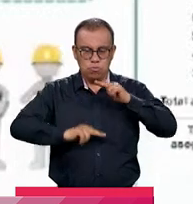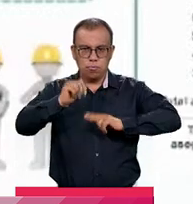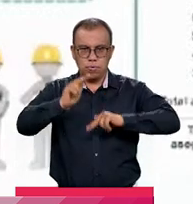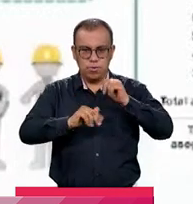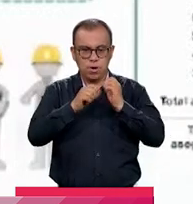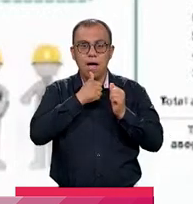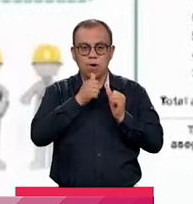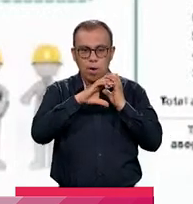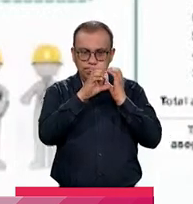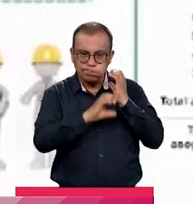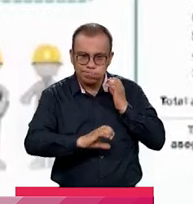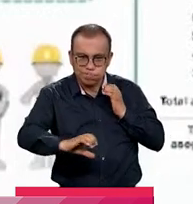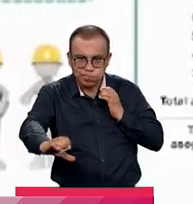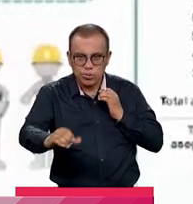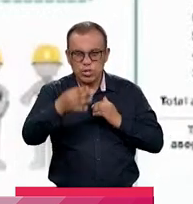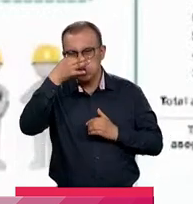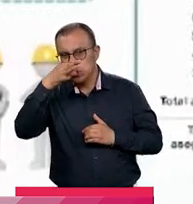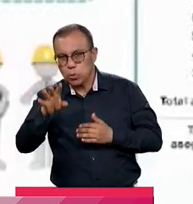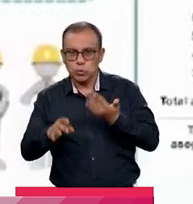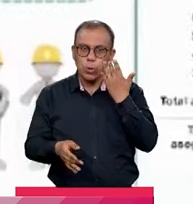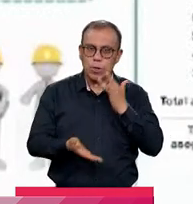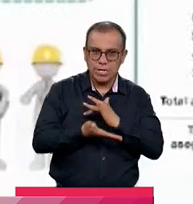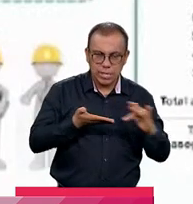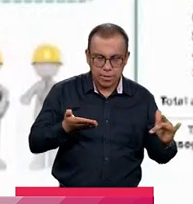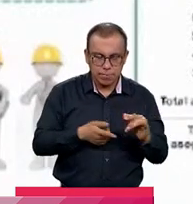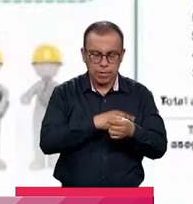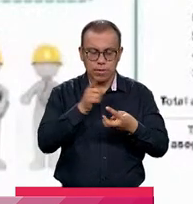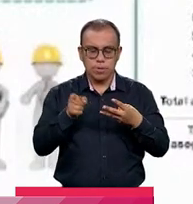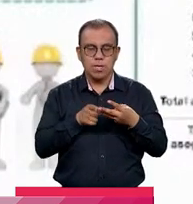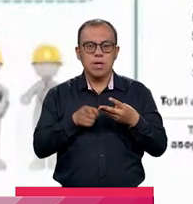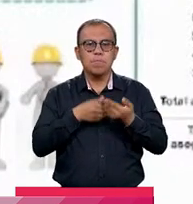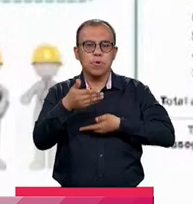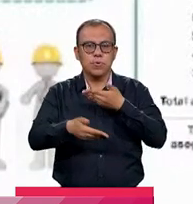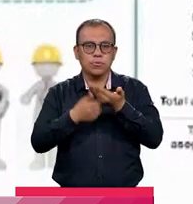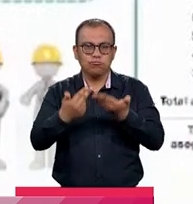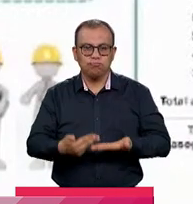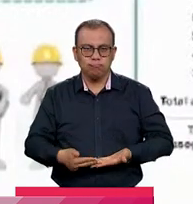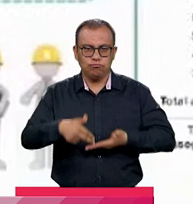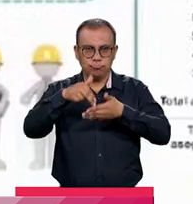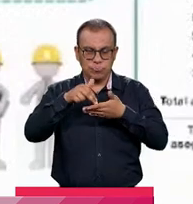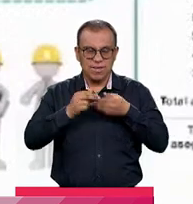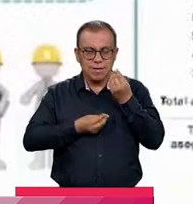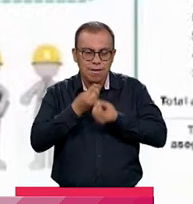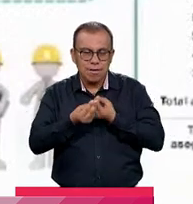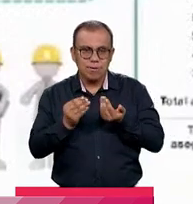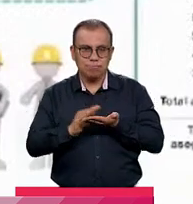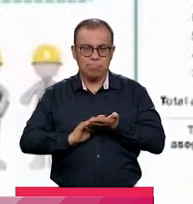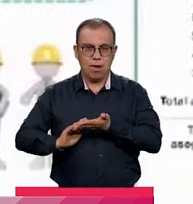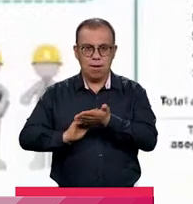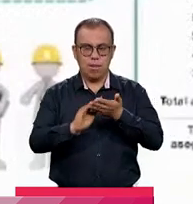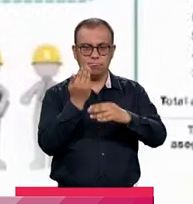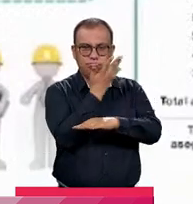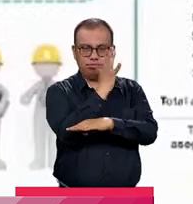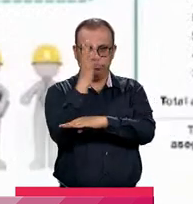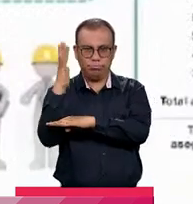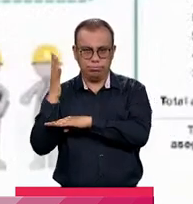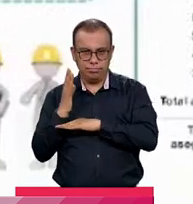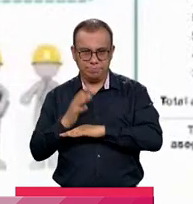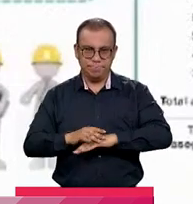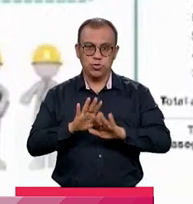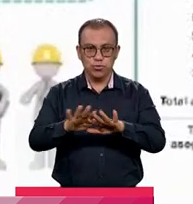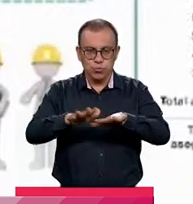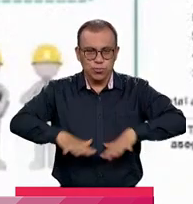acueducto alcantarillado y la infraestructura de restauración, reconformación y reforestación ambiental.